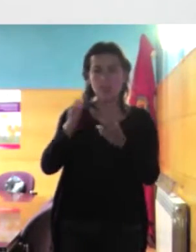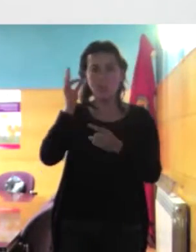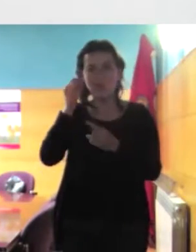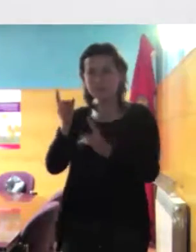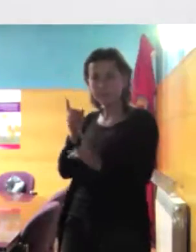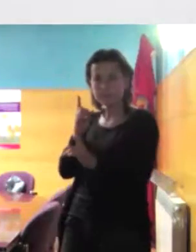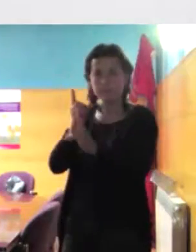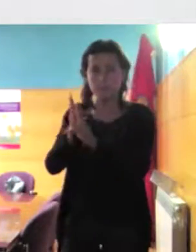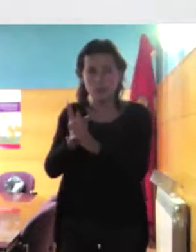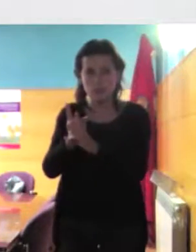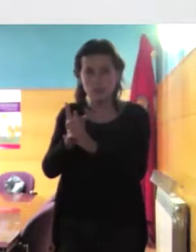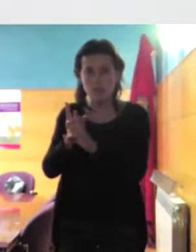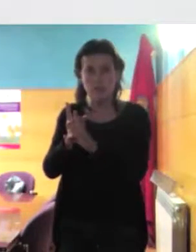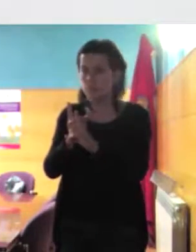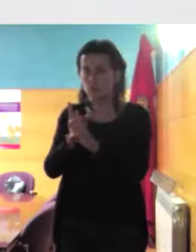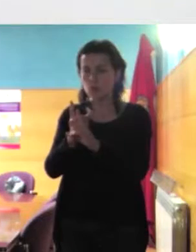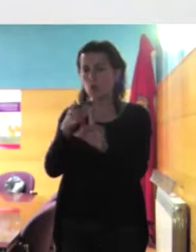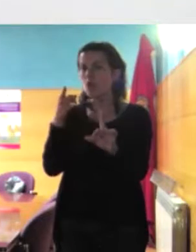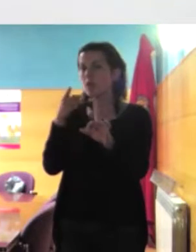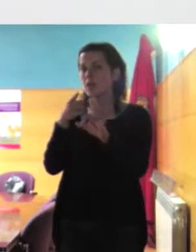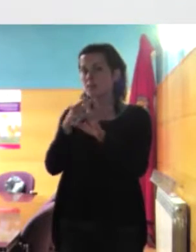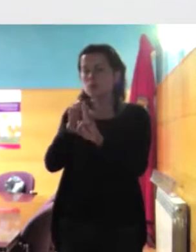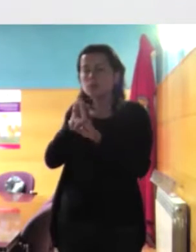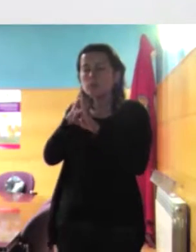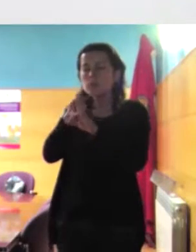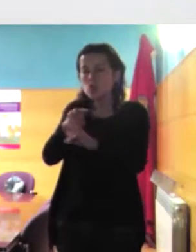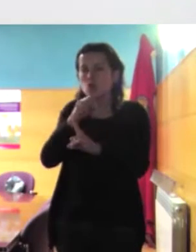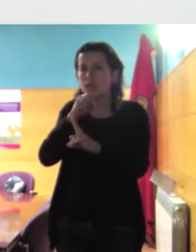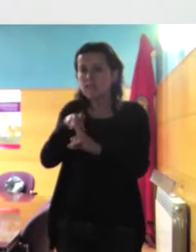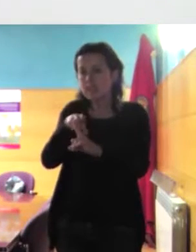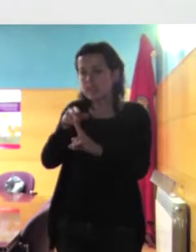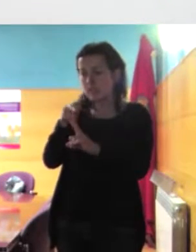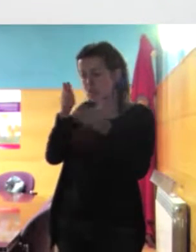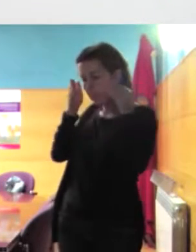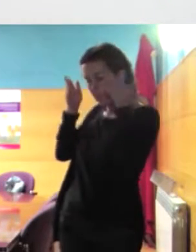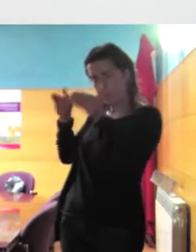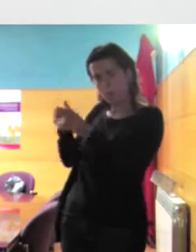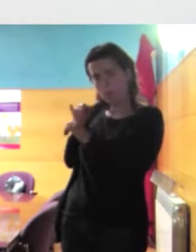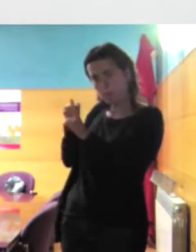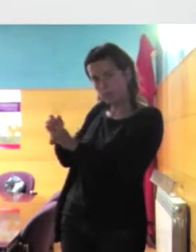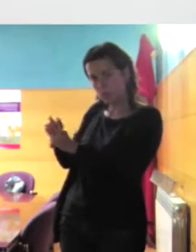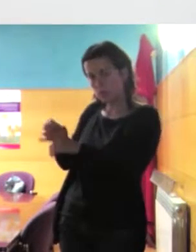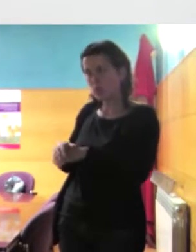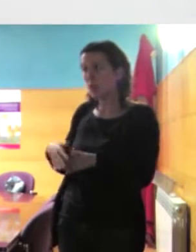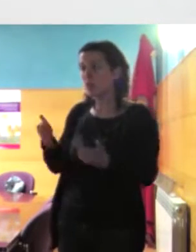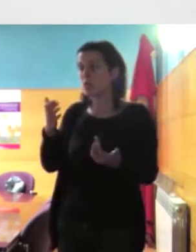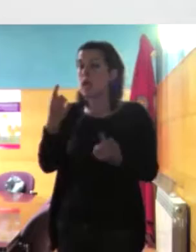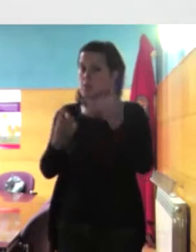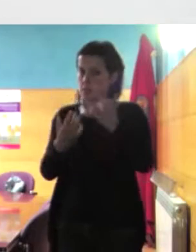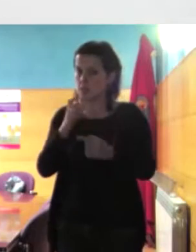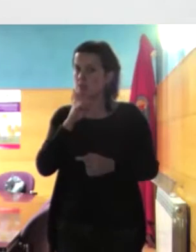identificar las presiones y actuar sobre las presiones pero eso a veces es muy difícil y si por ejemplo voy a poner un ejemplo